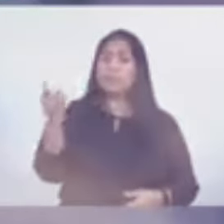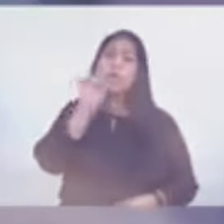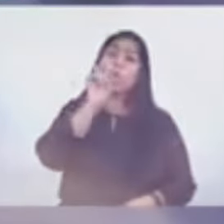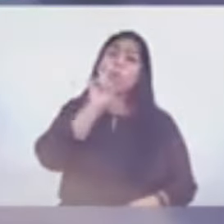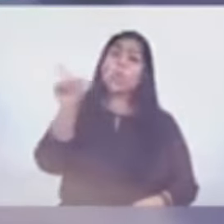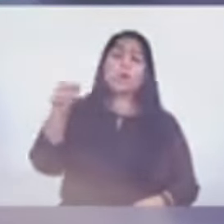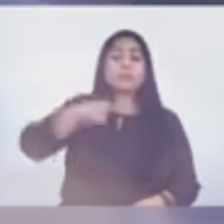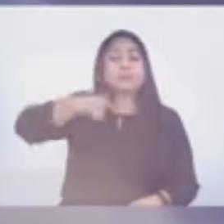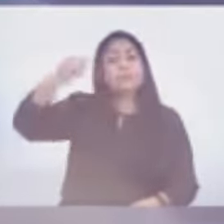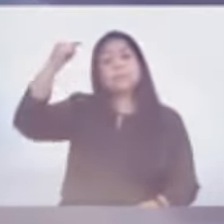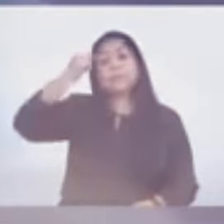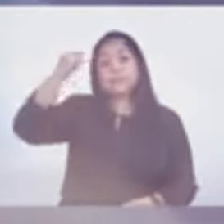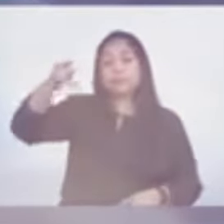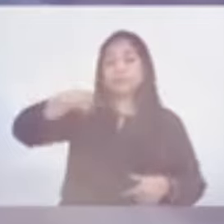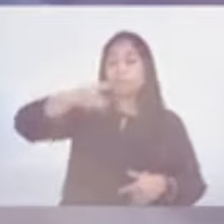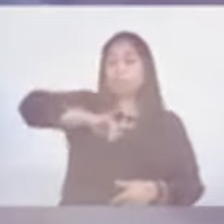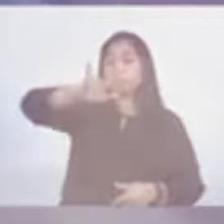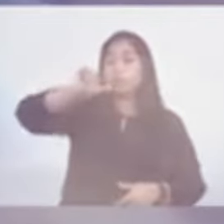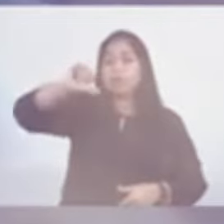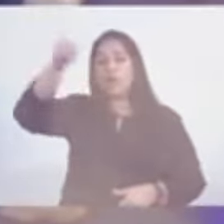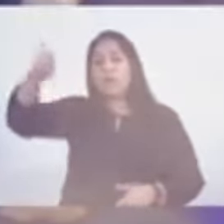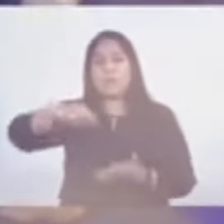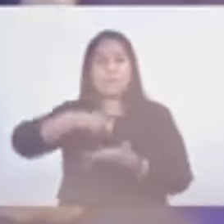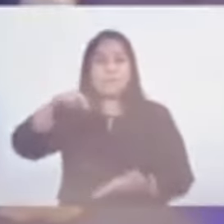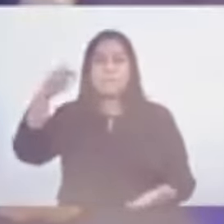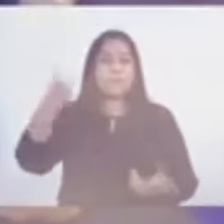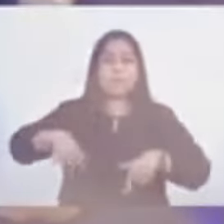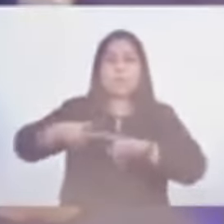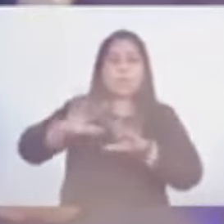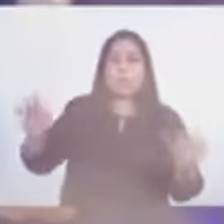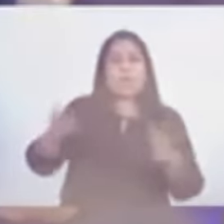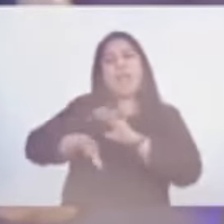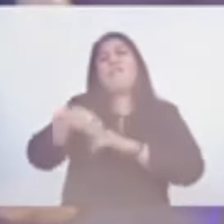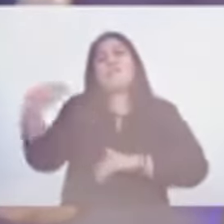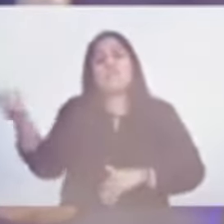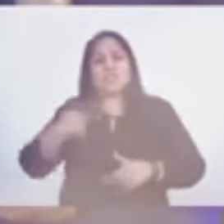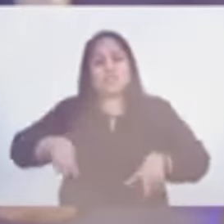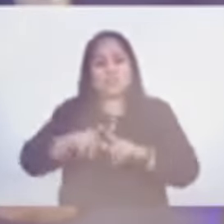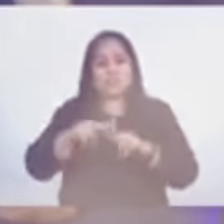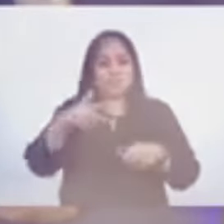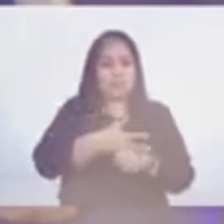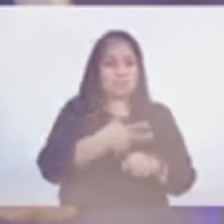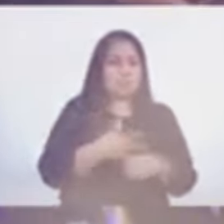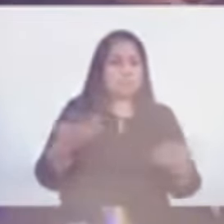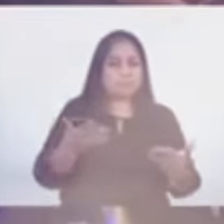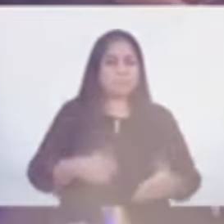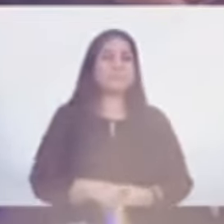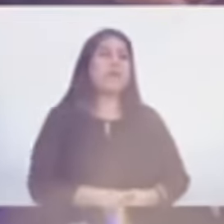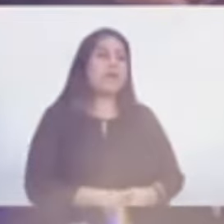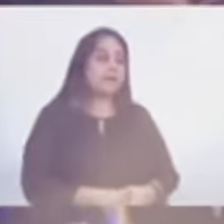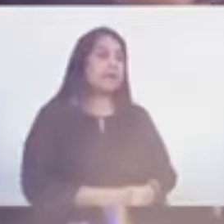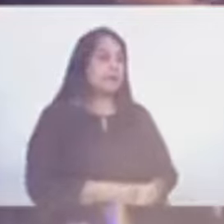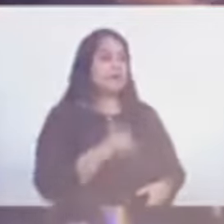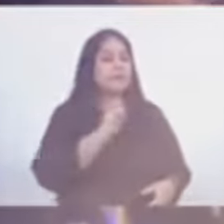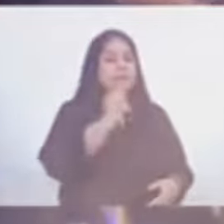que están pensando irse a abrir brecha a otro lugar, fuera de nuestras fronteras? Bueno, yo creo que